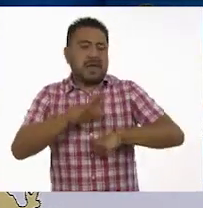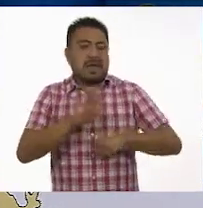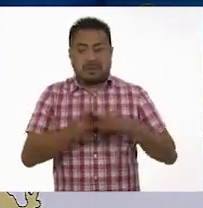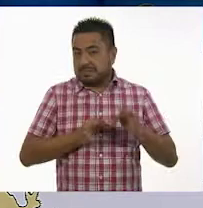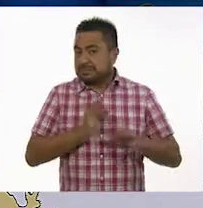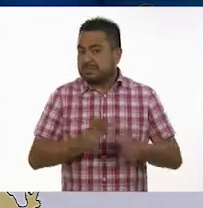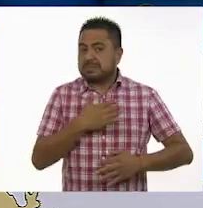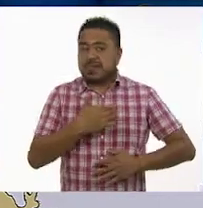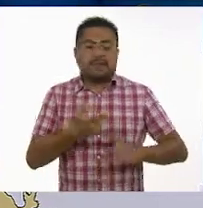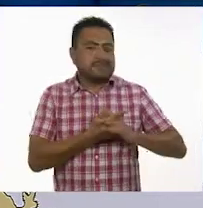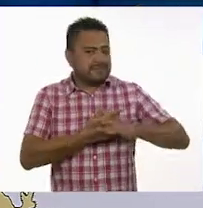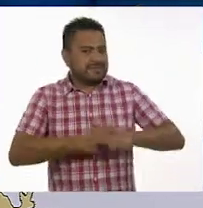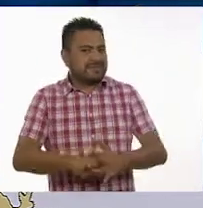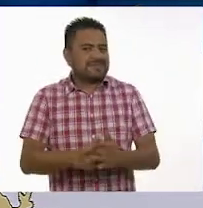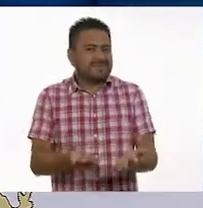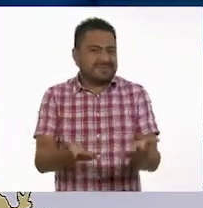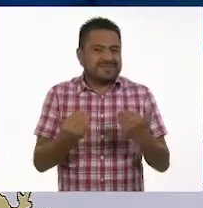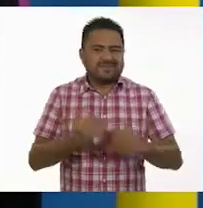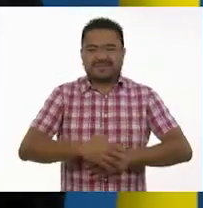listos? ¡Comenzamos!